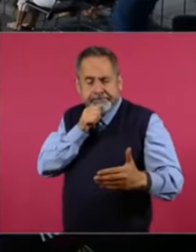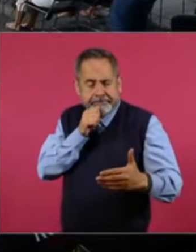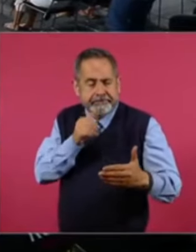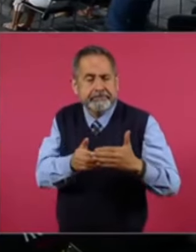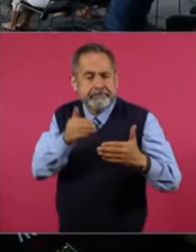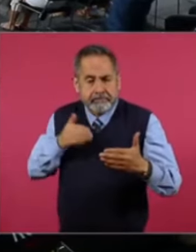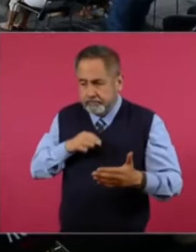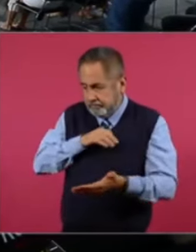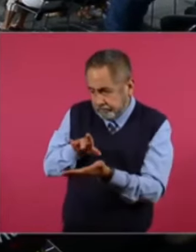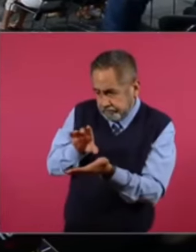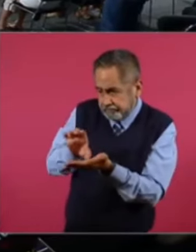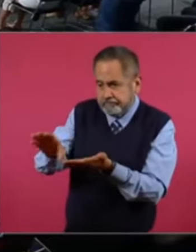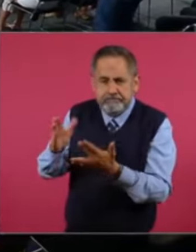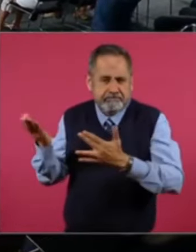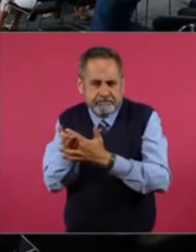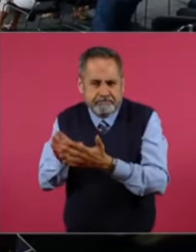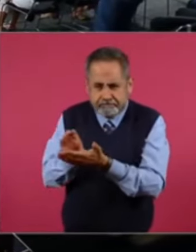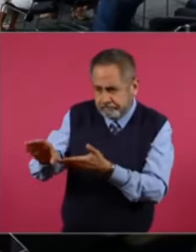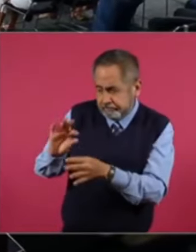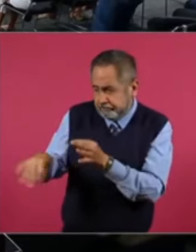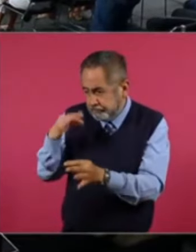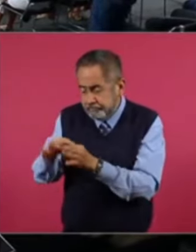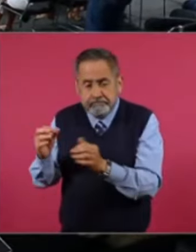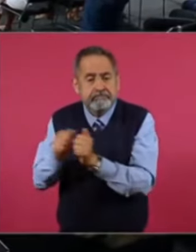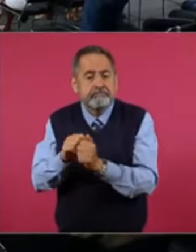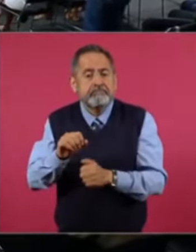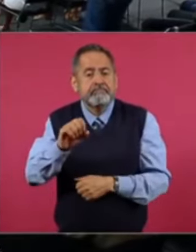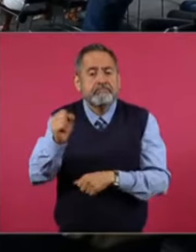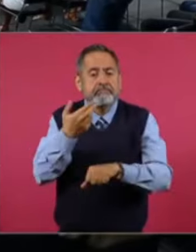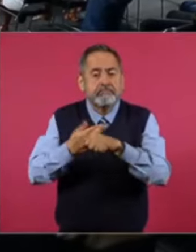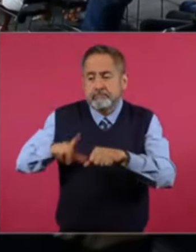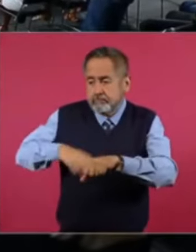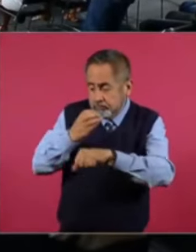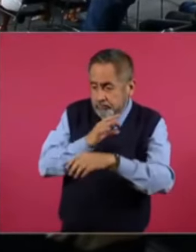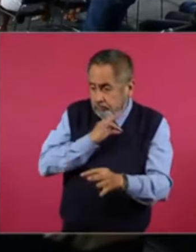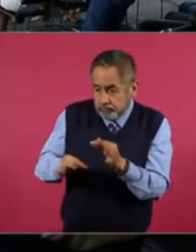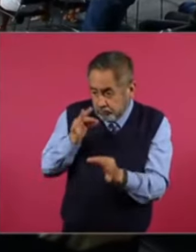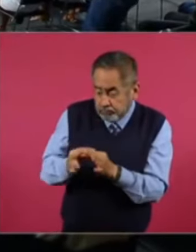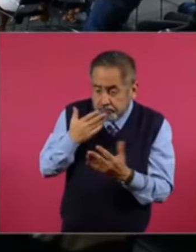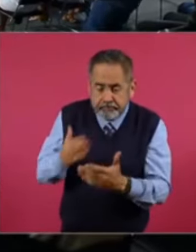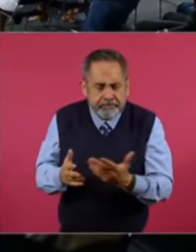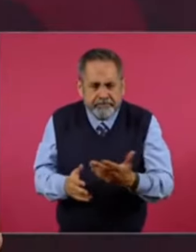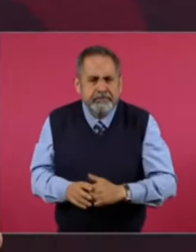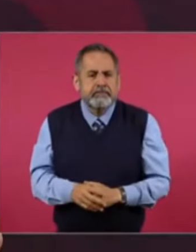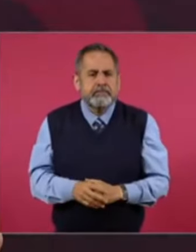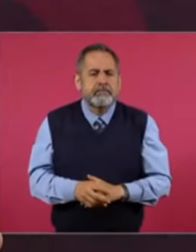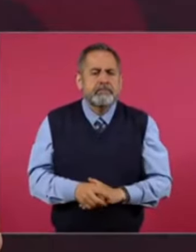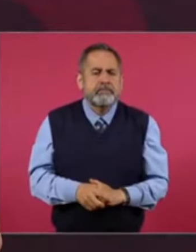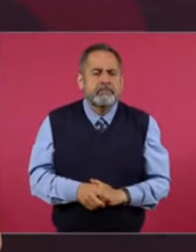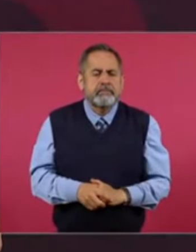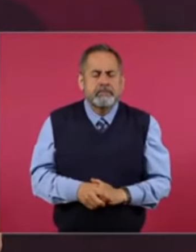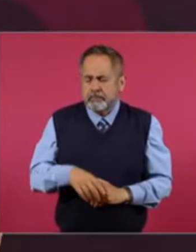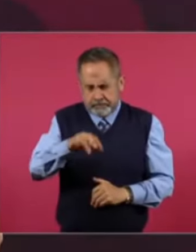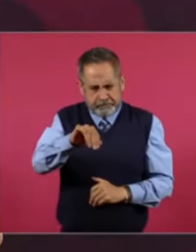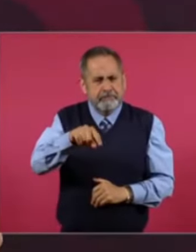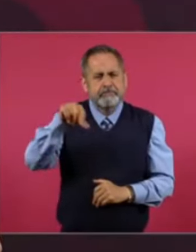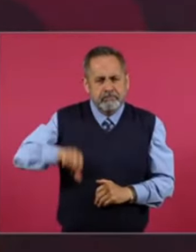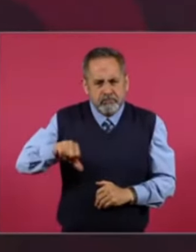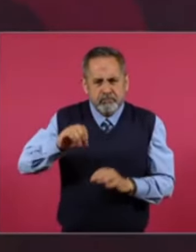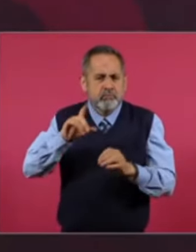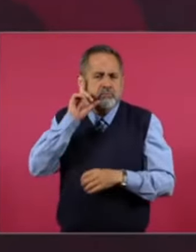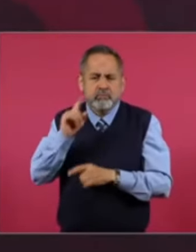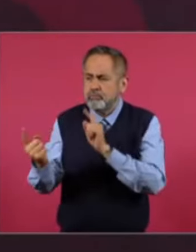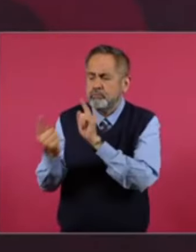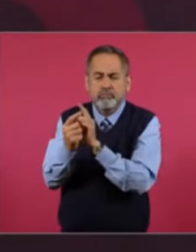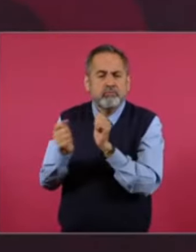solventar. O por lo menos una parte. este acuerdo. Ya establecido con CEGOP. Desde el año pasado. Sí. Que vean hoy. O mañana. A